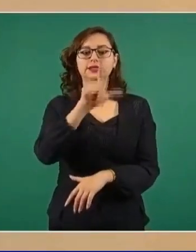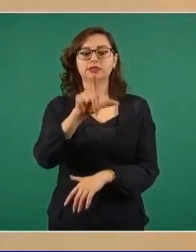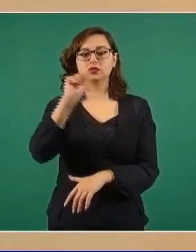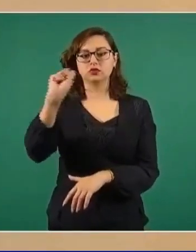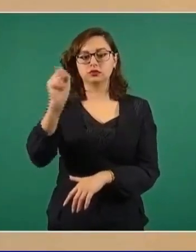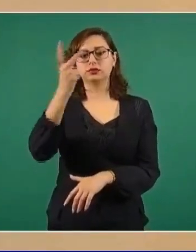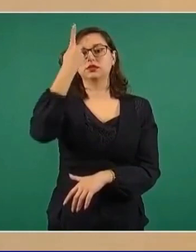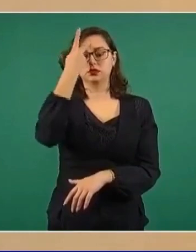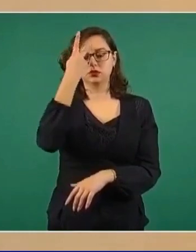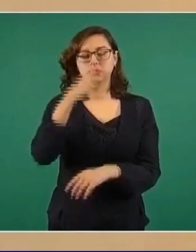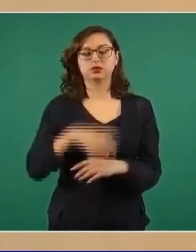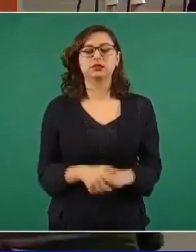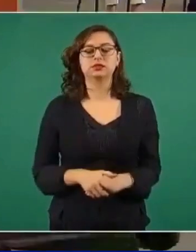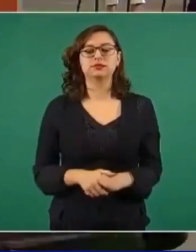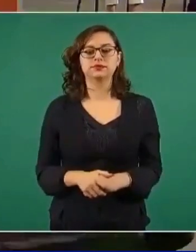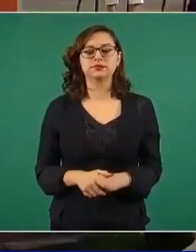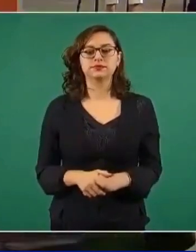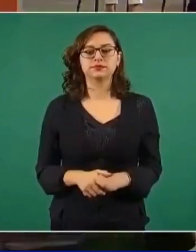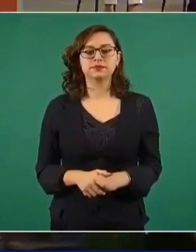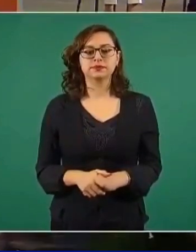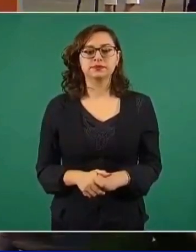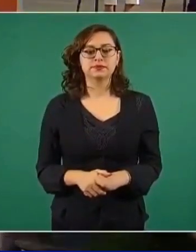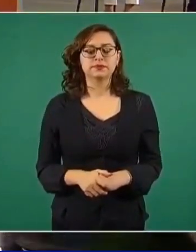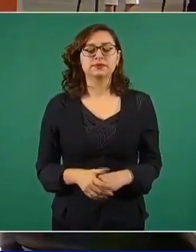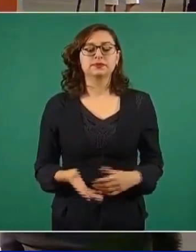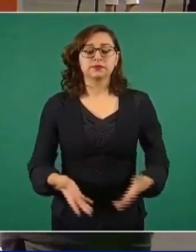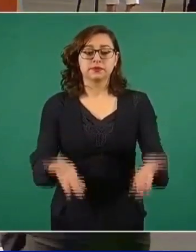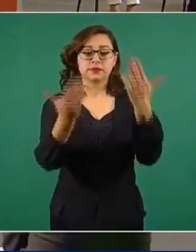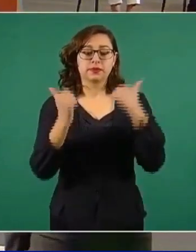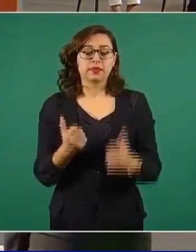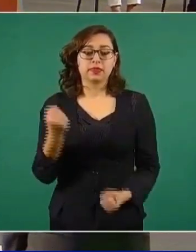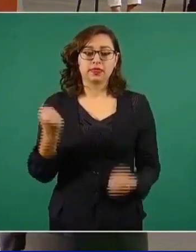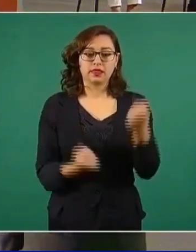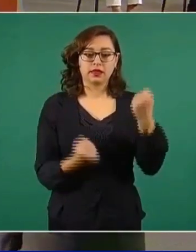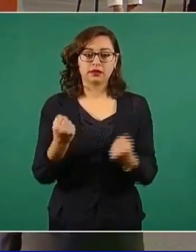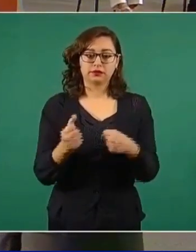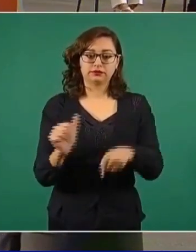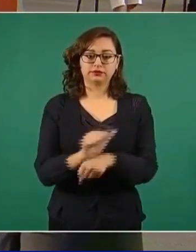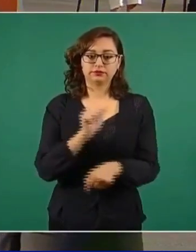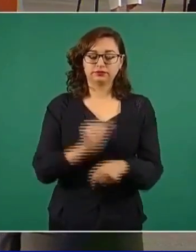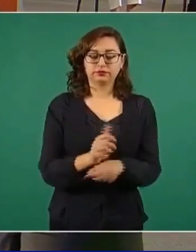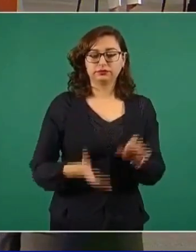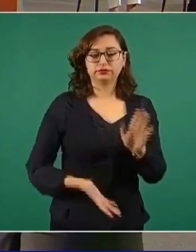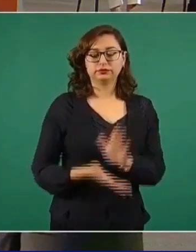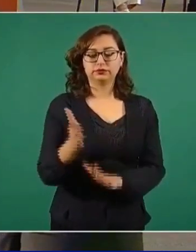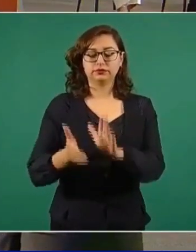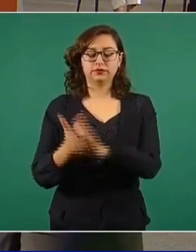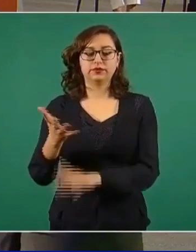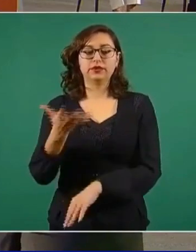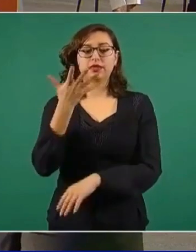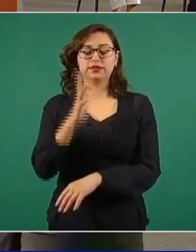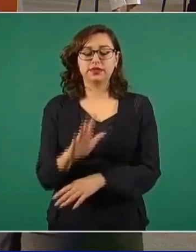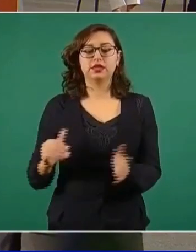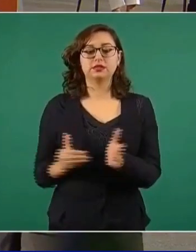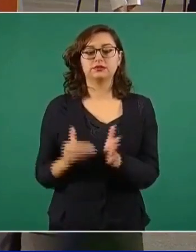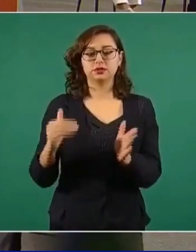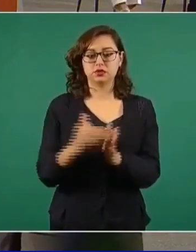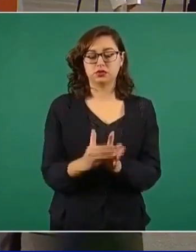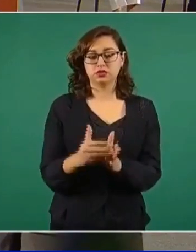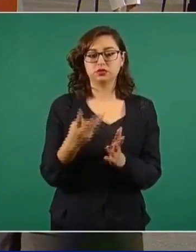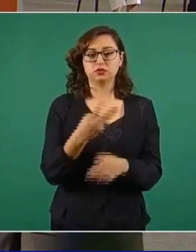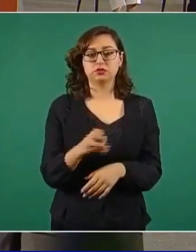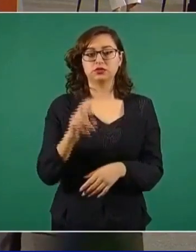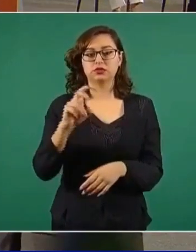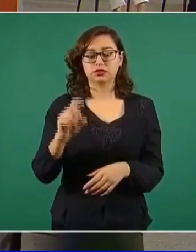Potosí. En la distribución terrestre fueron 10 millones 94 mil 630 dosis.